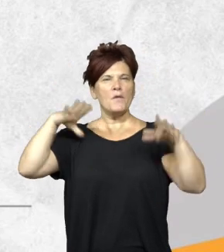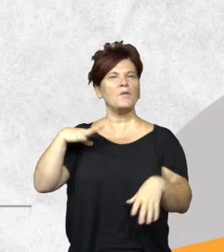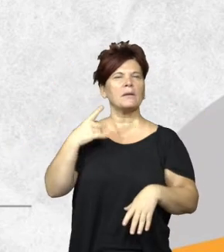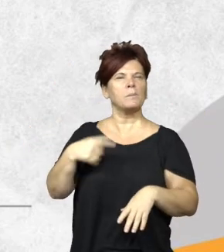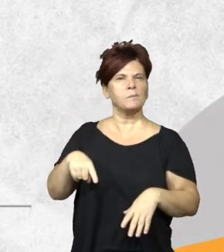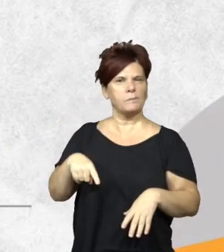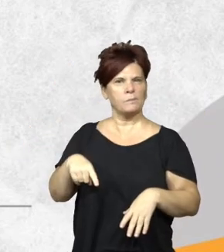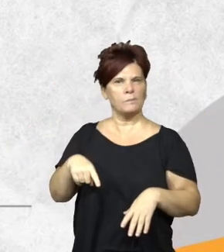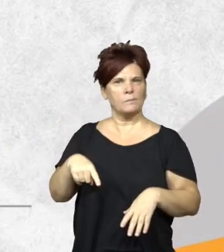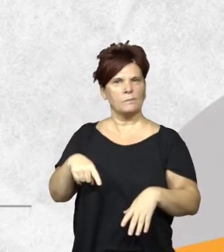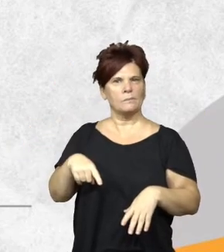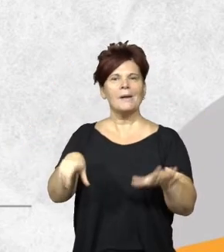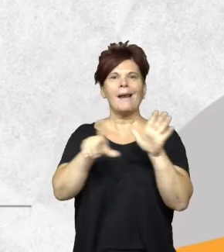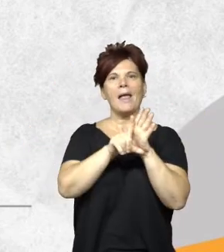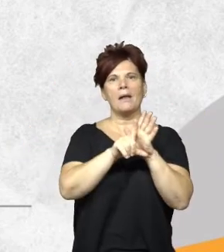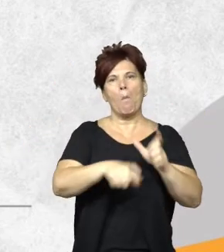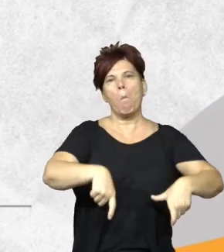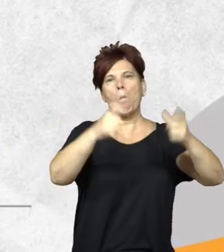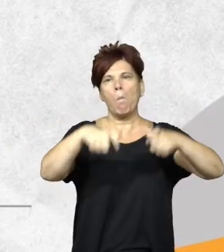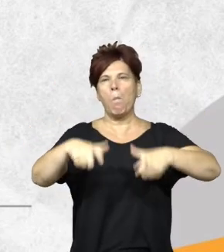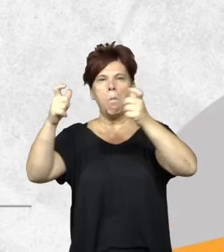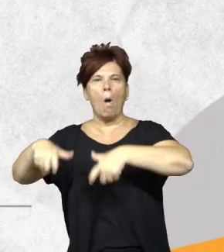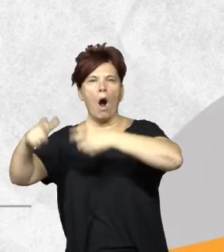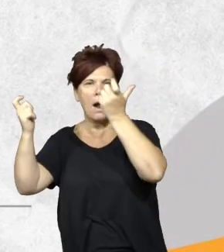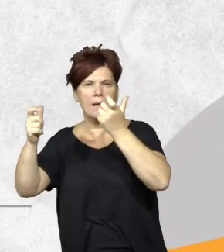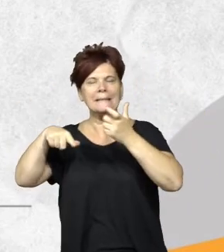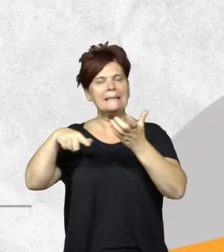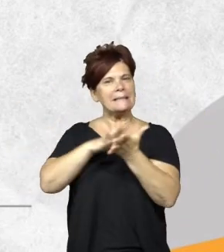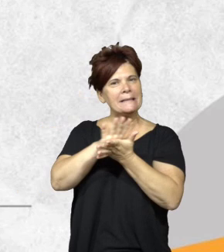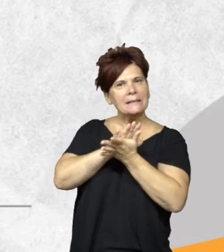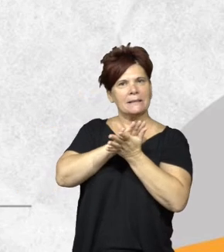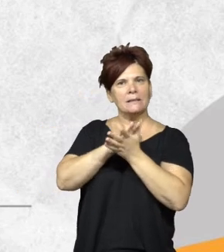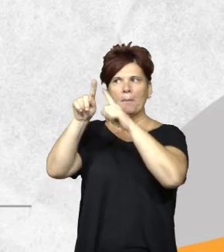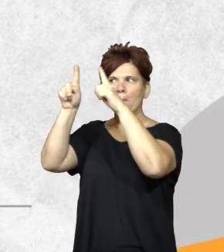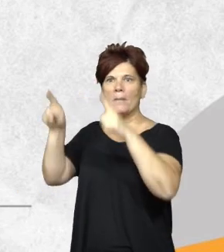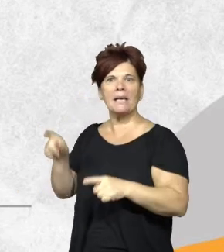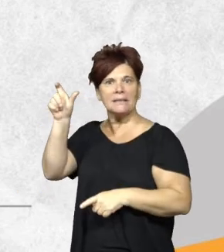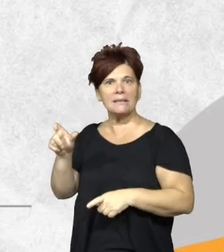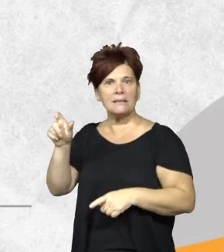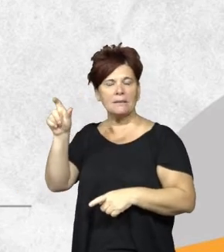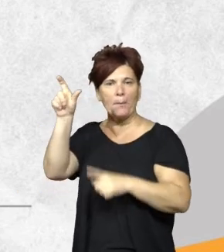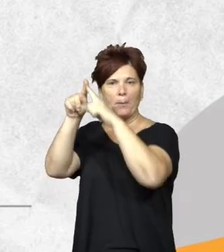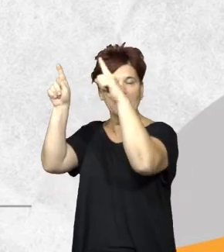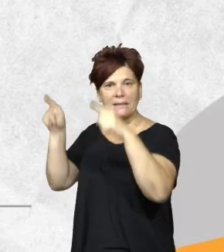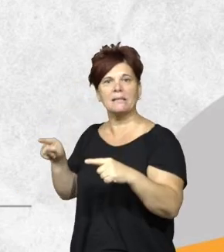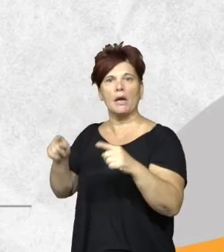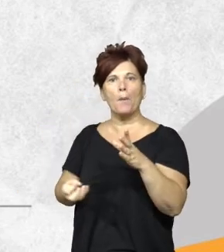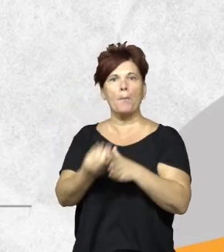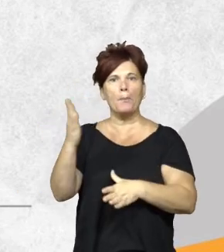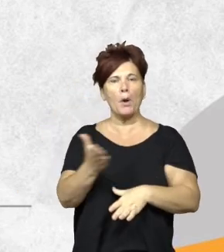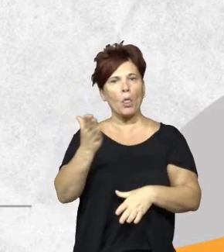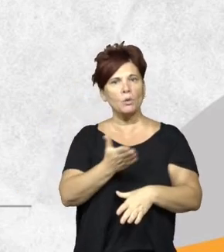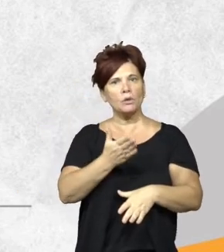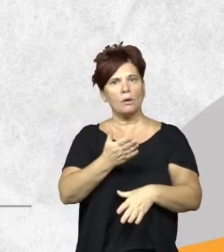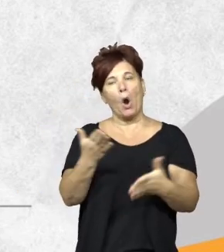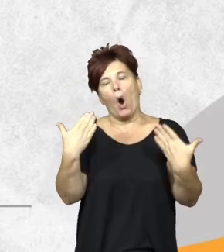la ley de bosques de las cuales aquellas cuestiones lo tiene el Ministerio de la Producción a través de una dirección y obviamente el